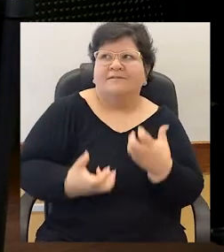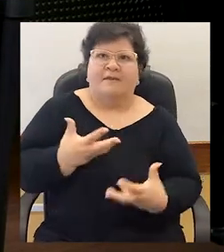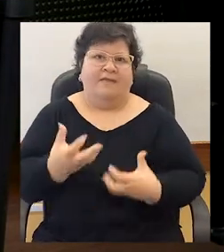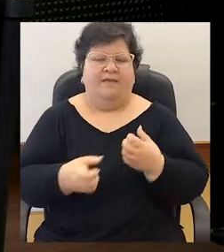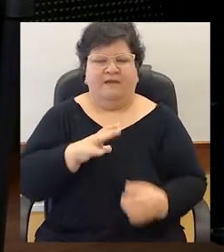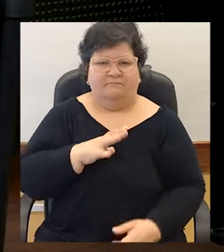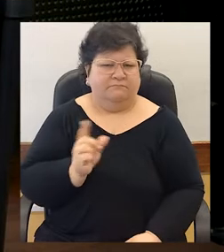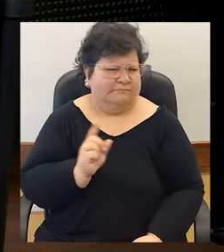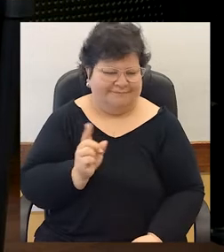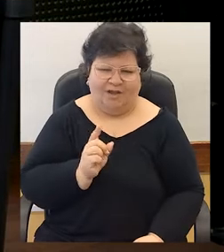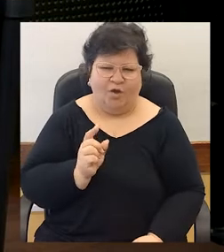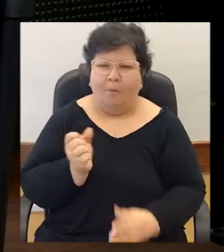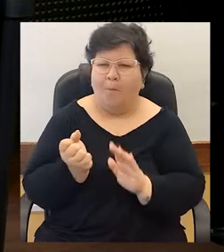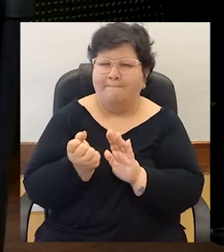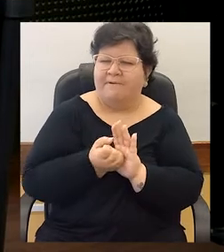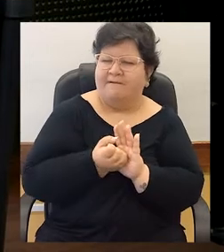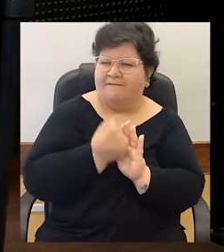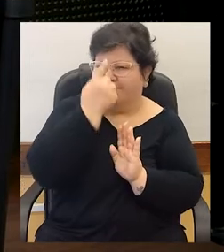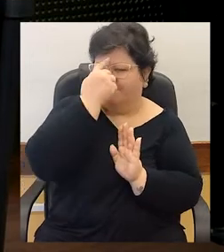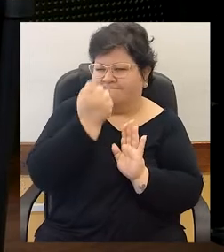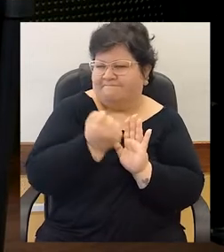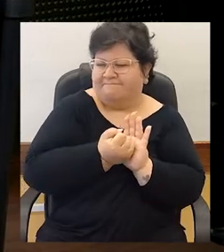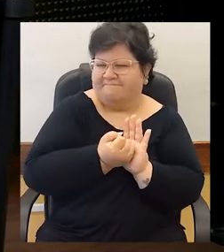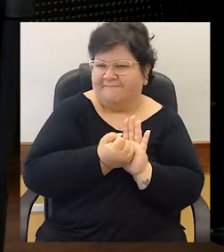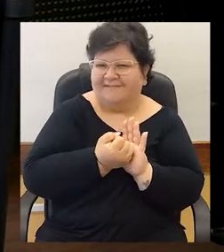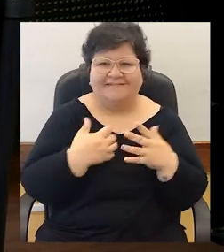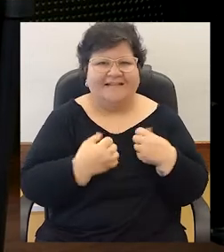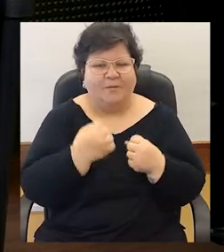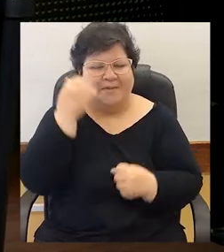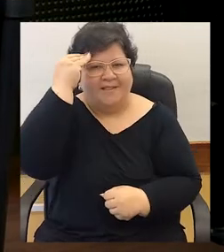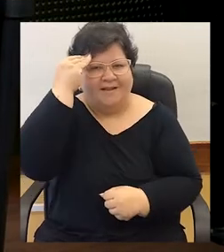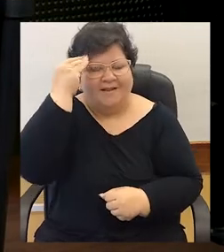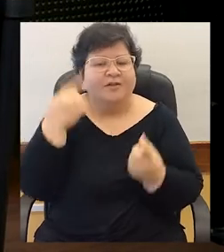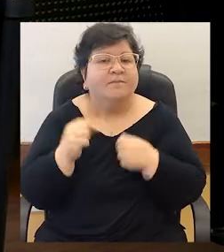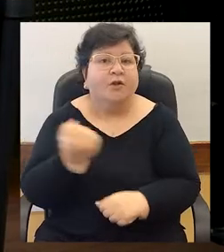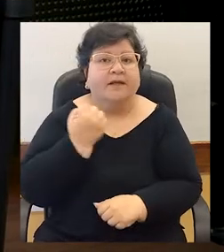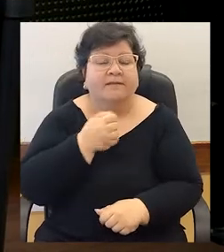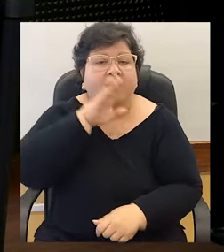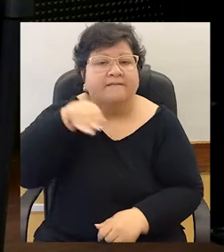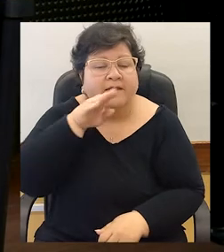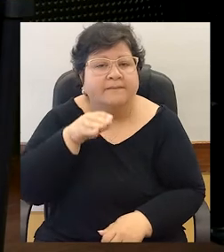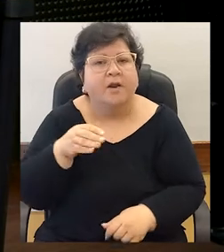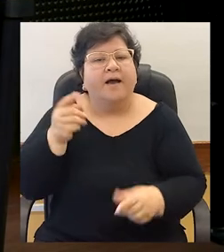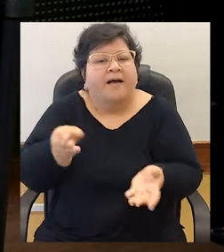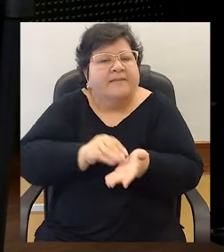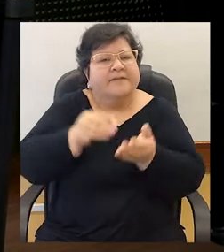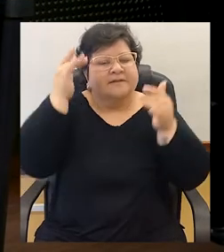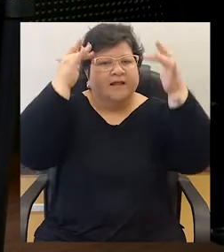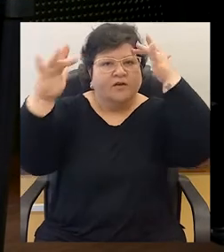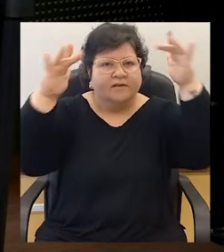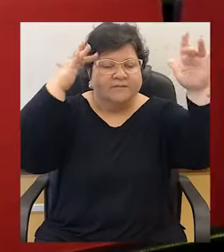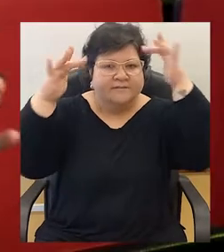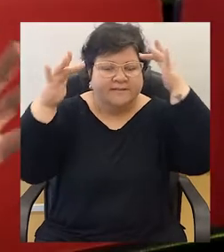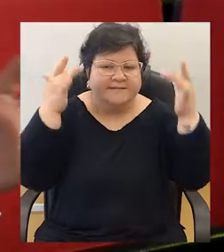hay un estigma sobre la salud mental y por eso es importante hablar. Ahora, además en la adolescencia es una